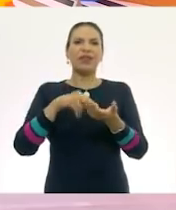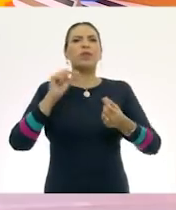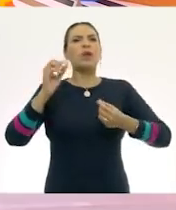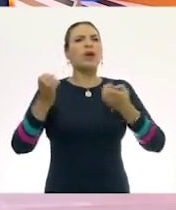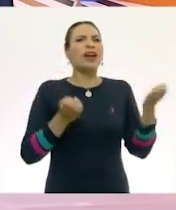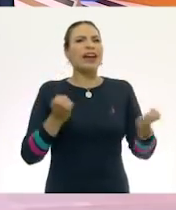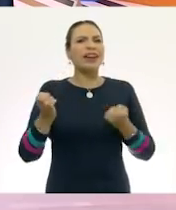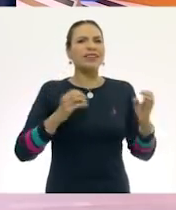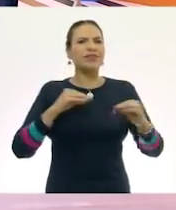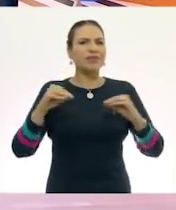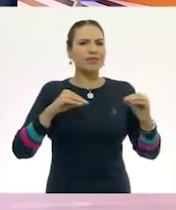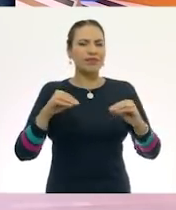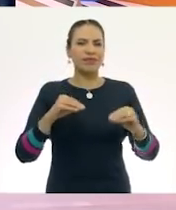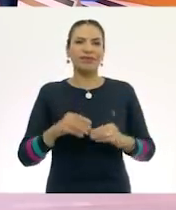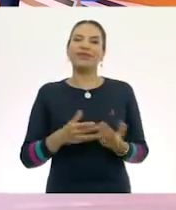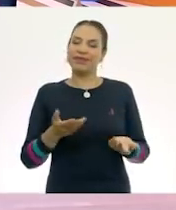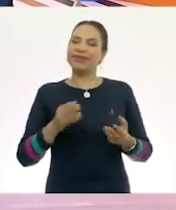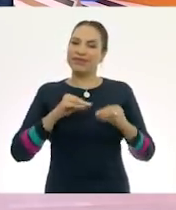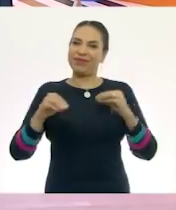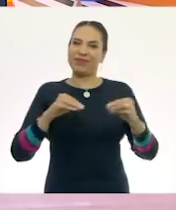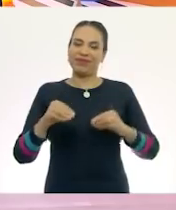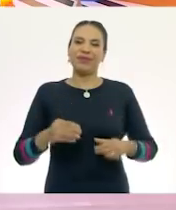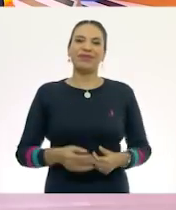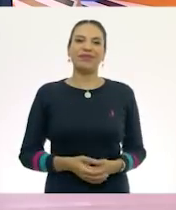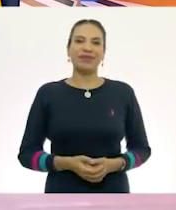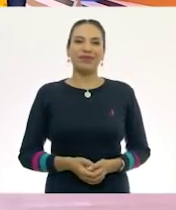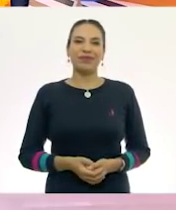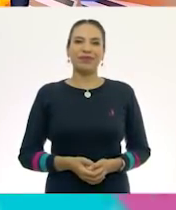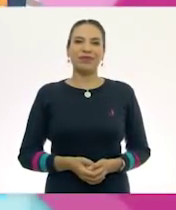a movernos un poquito. ¿Qué dices, maestra? Sí, vamos a movernos, claro.